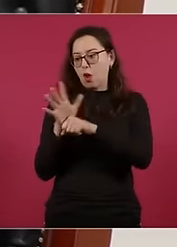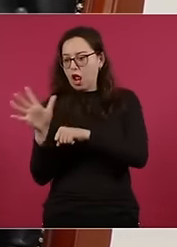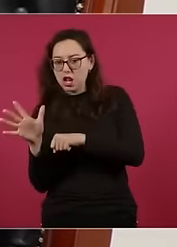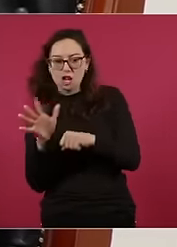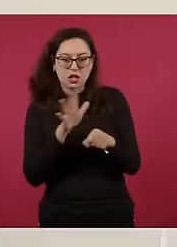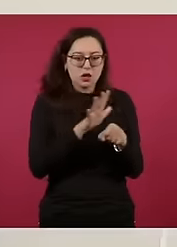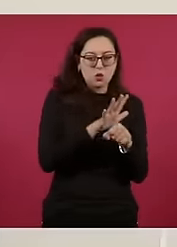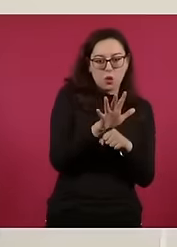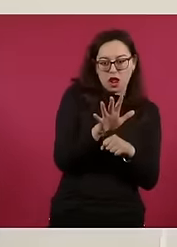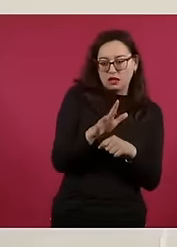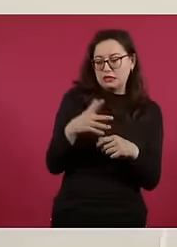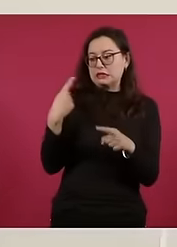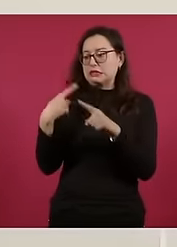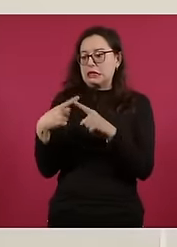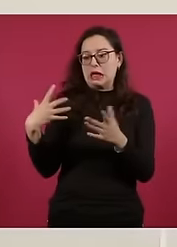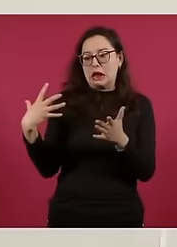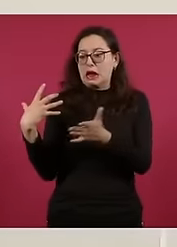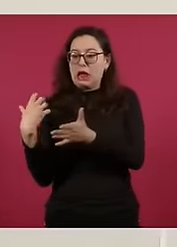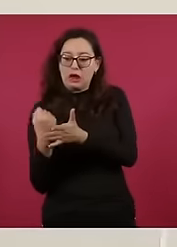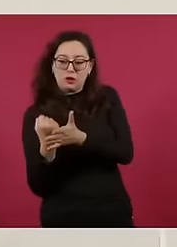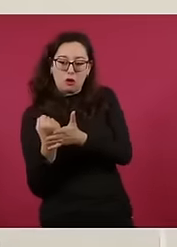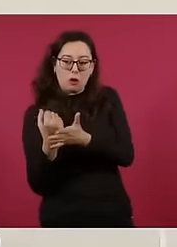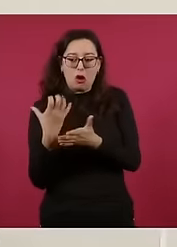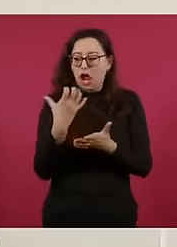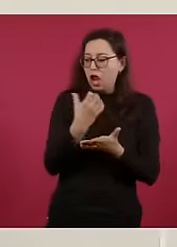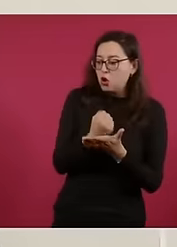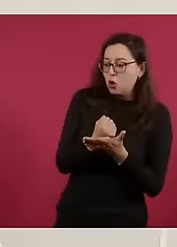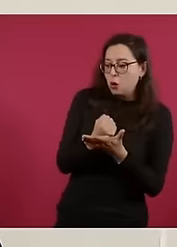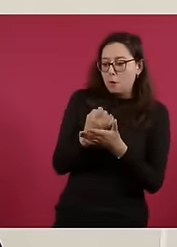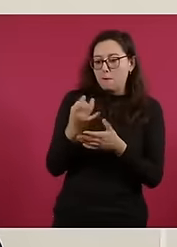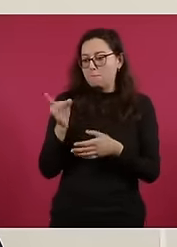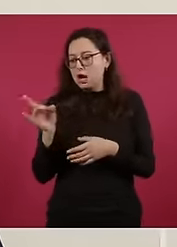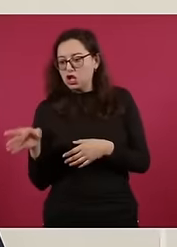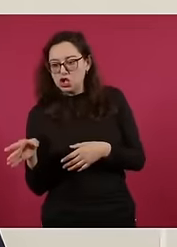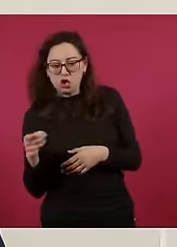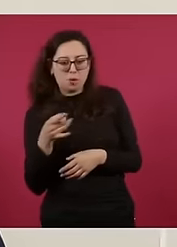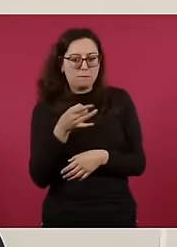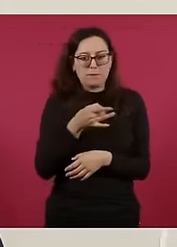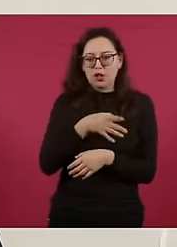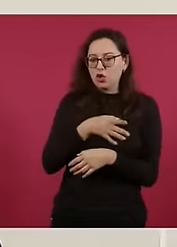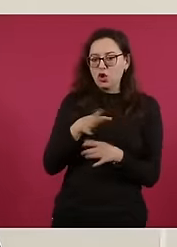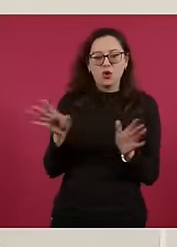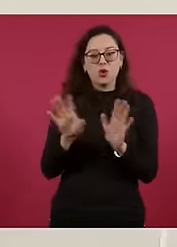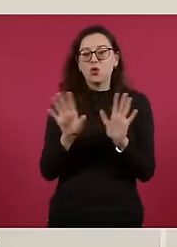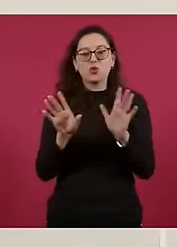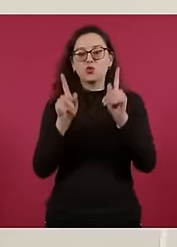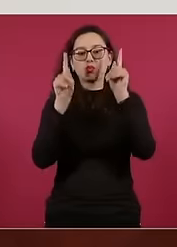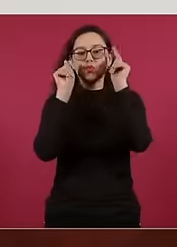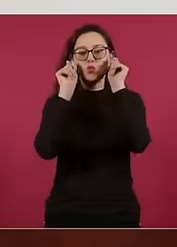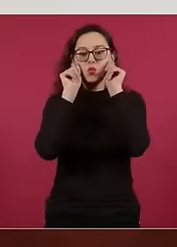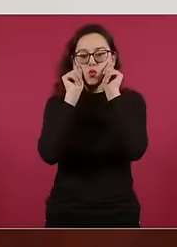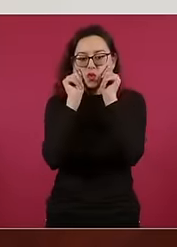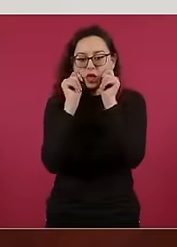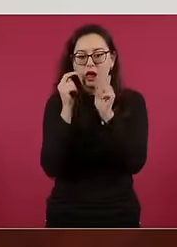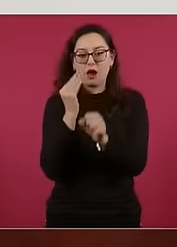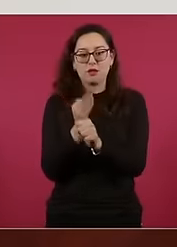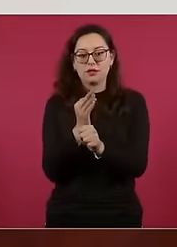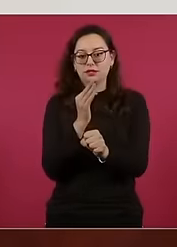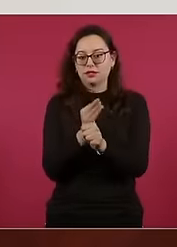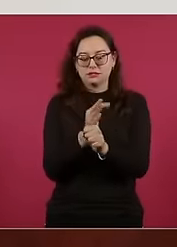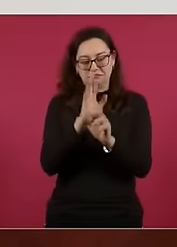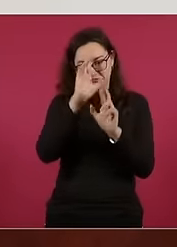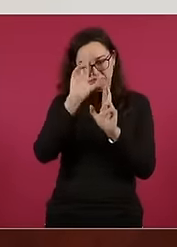en cuanto a lo que significa el término, el concepto de